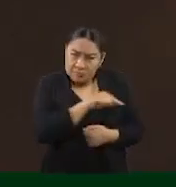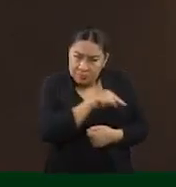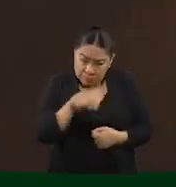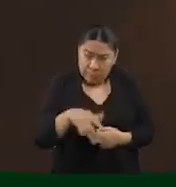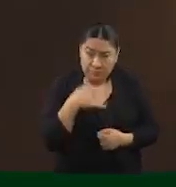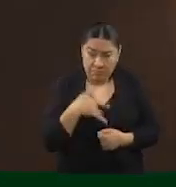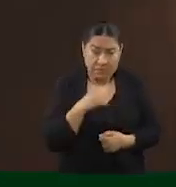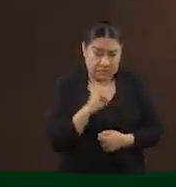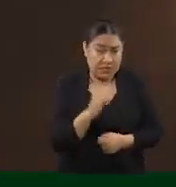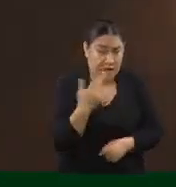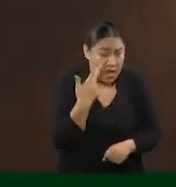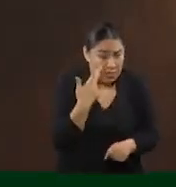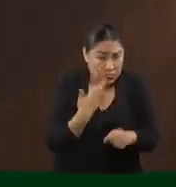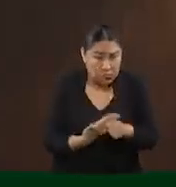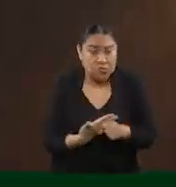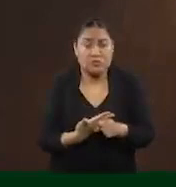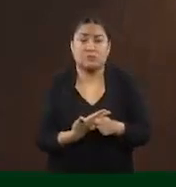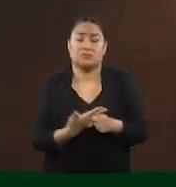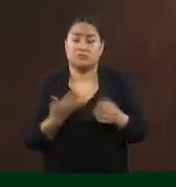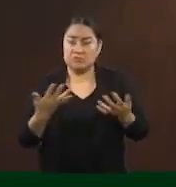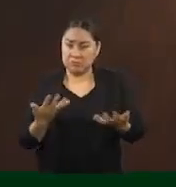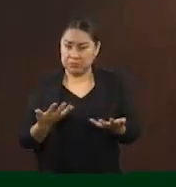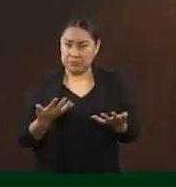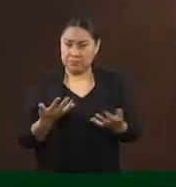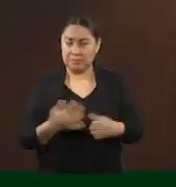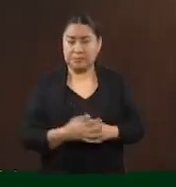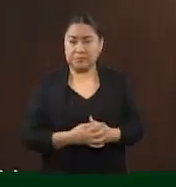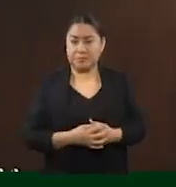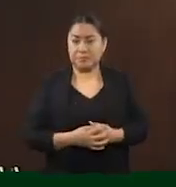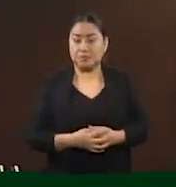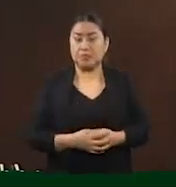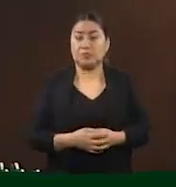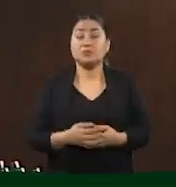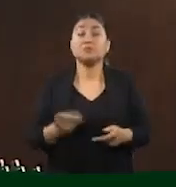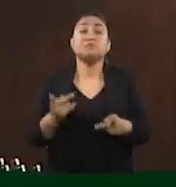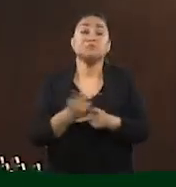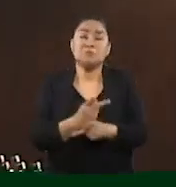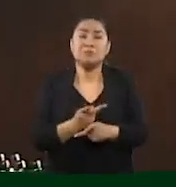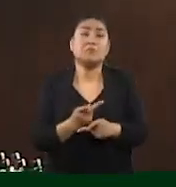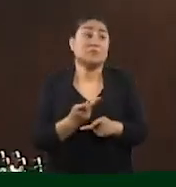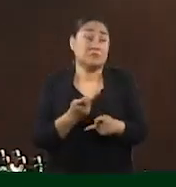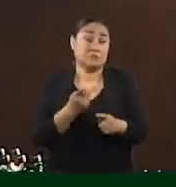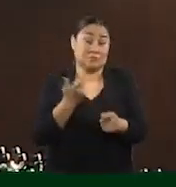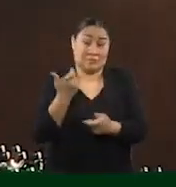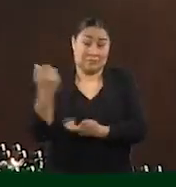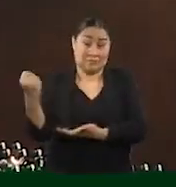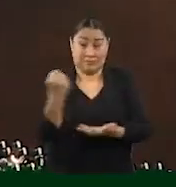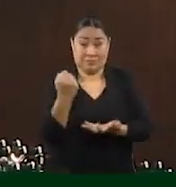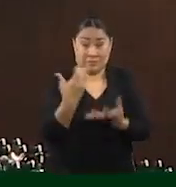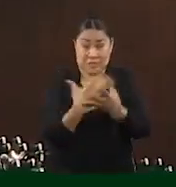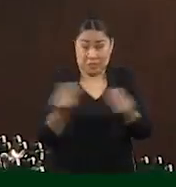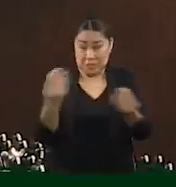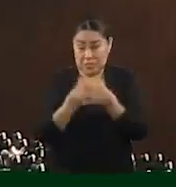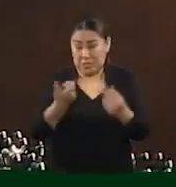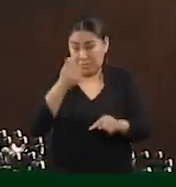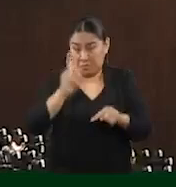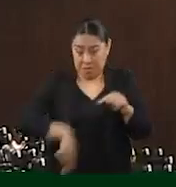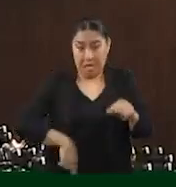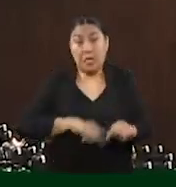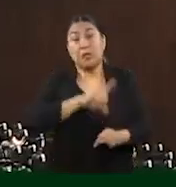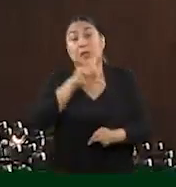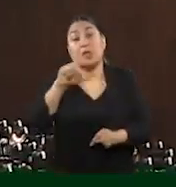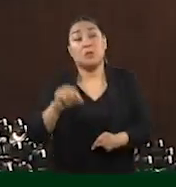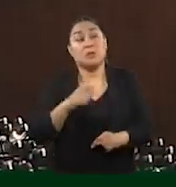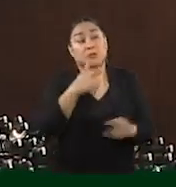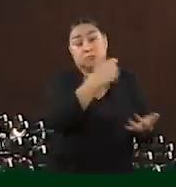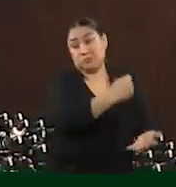responsabilidad de que el resultado de desaparecer esos fideicomisos y que se asignen a la